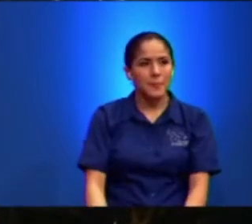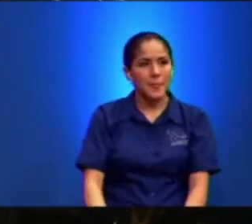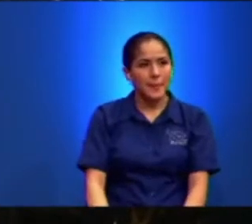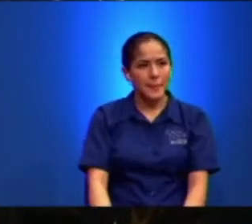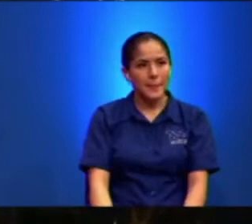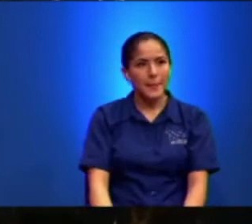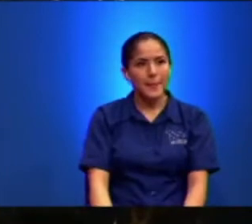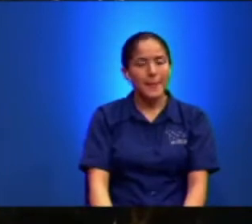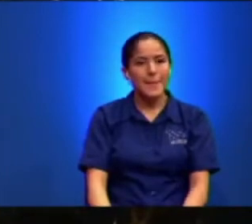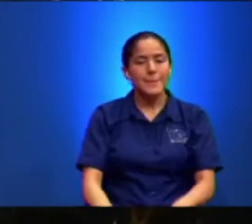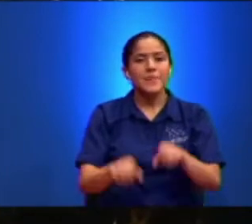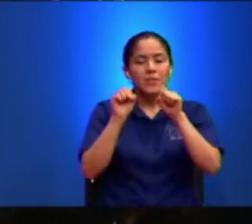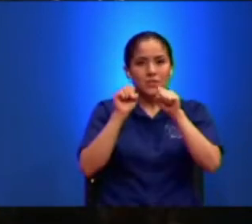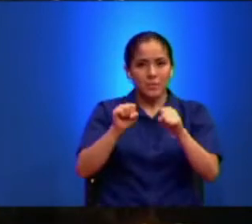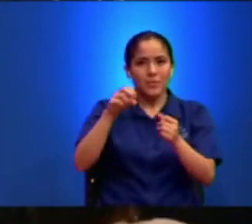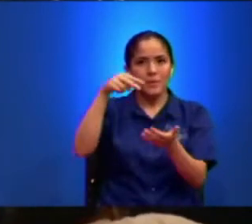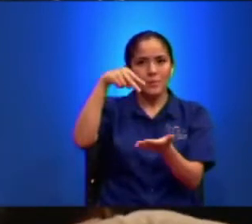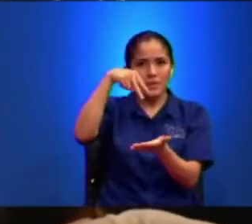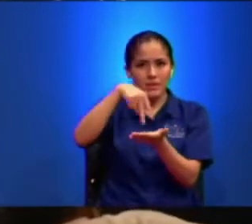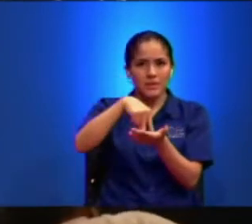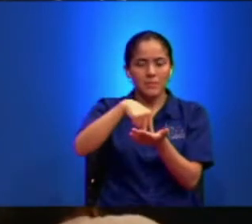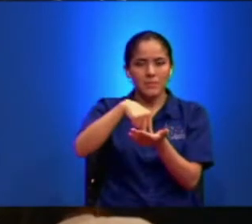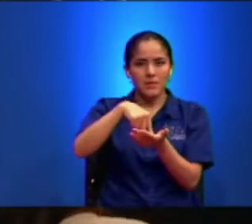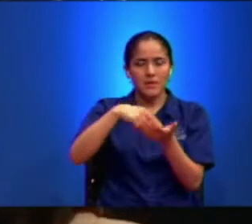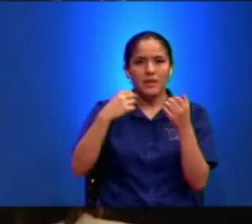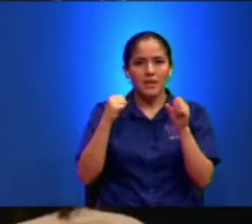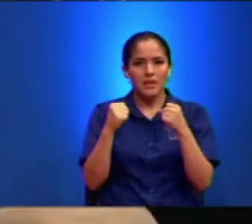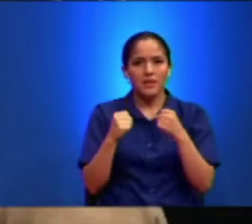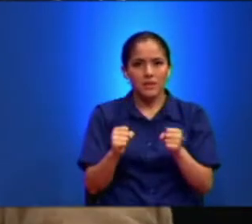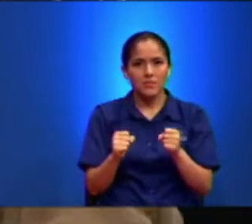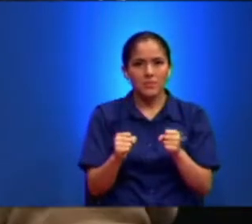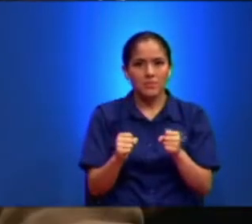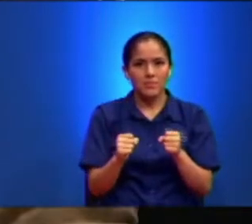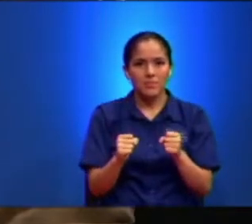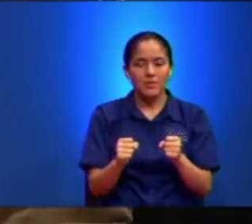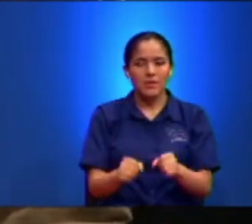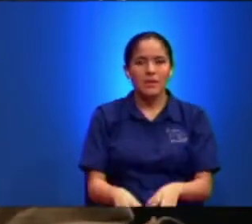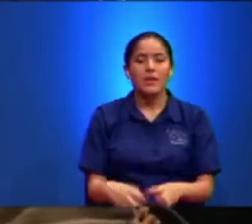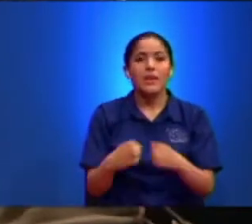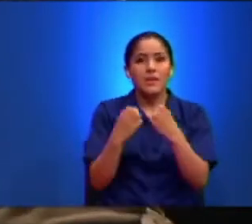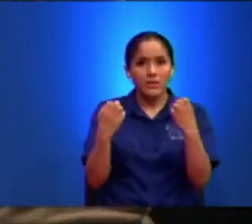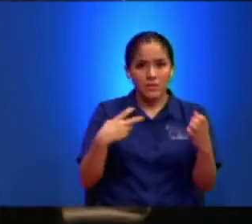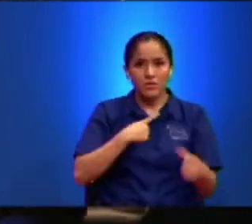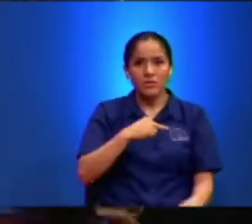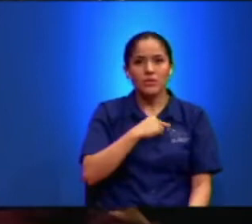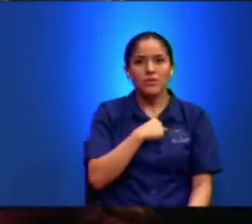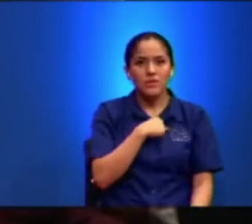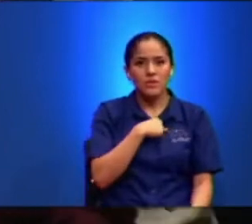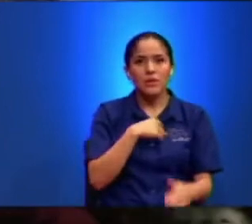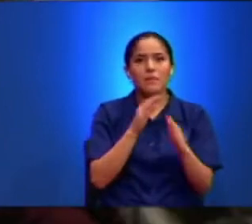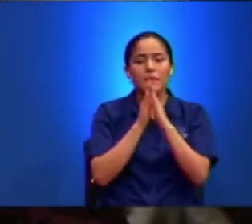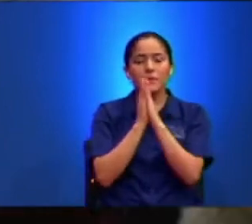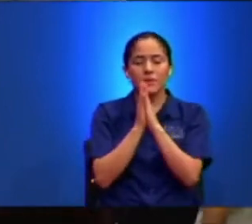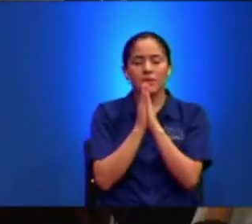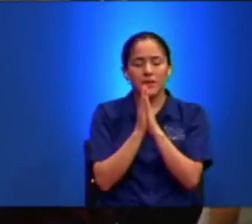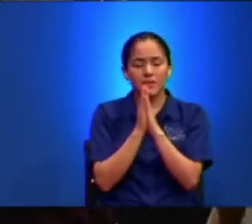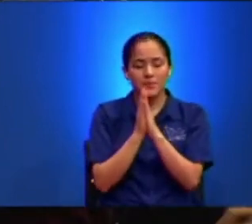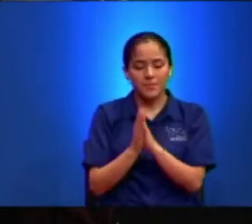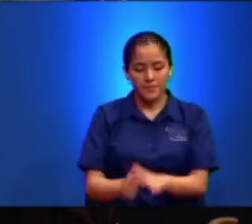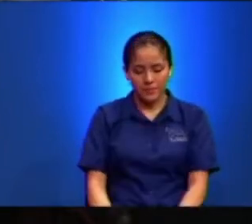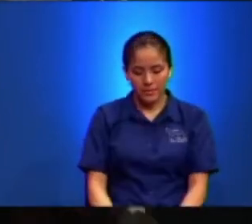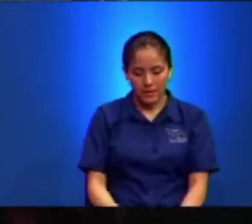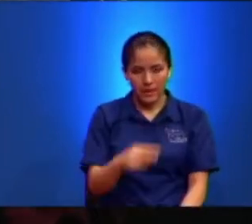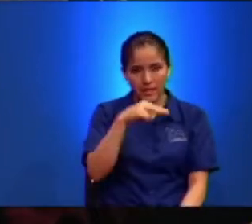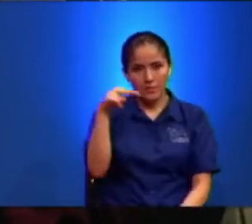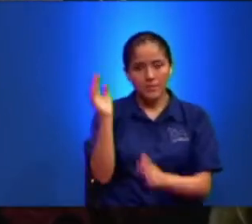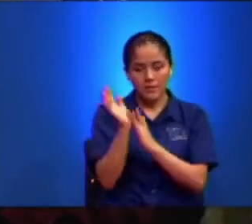Los Que Puedan Ponerse De Pie Háganlo Y Vamos A Orar En En